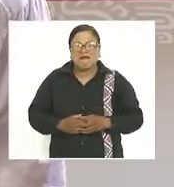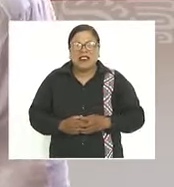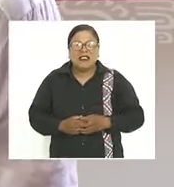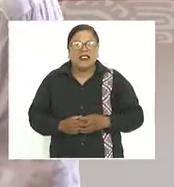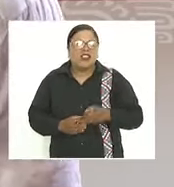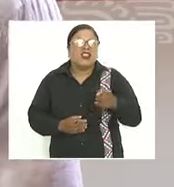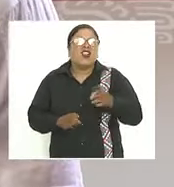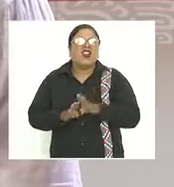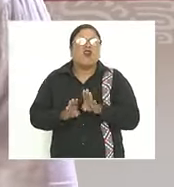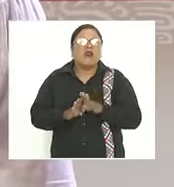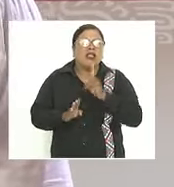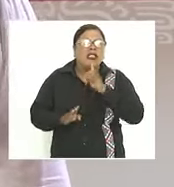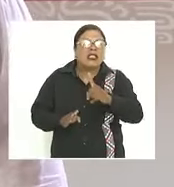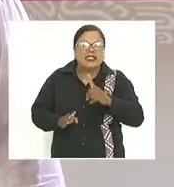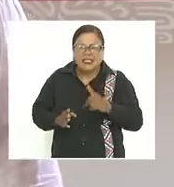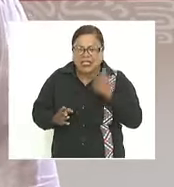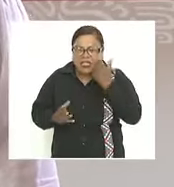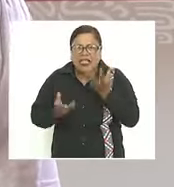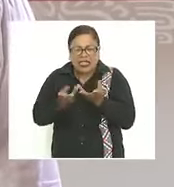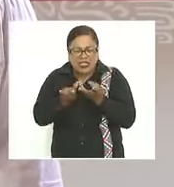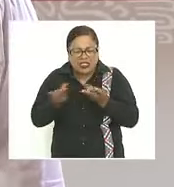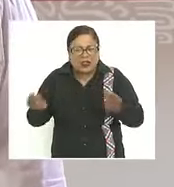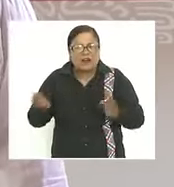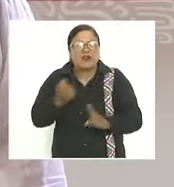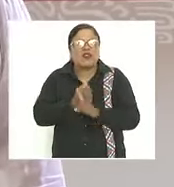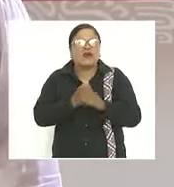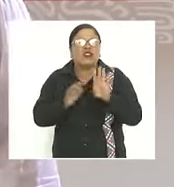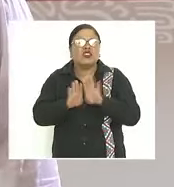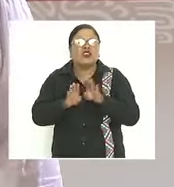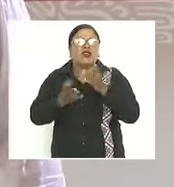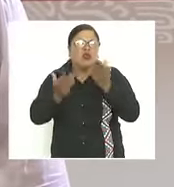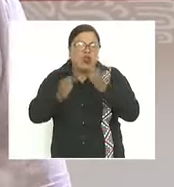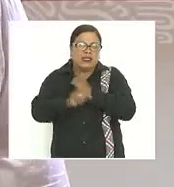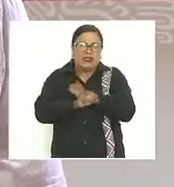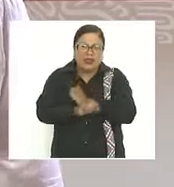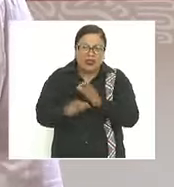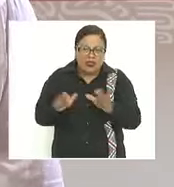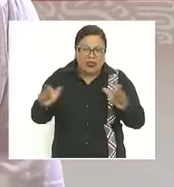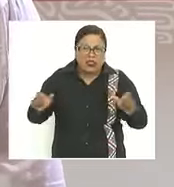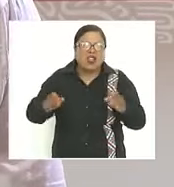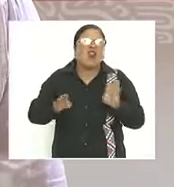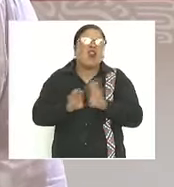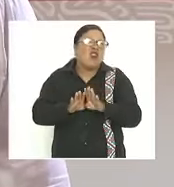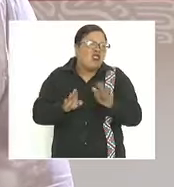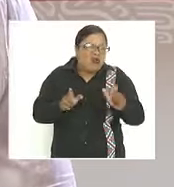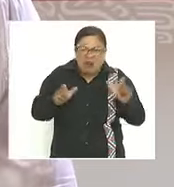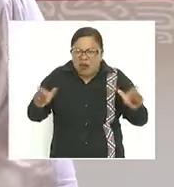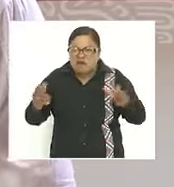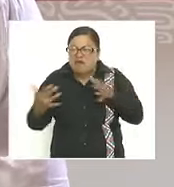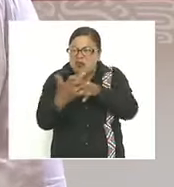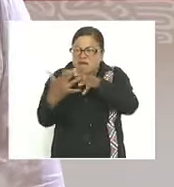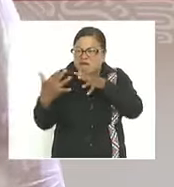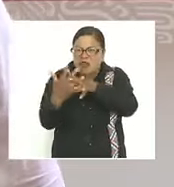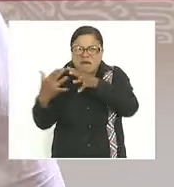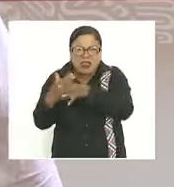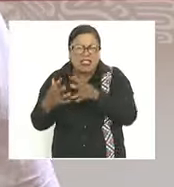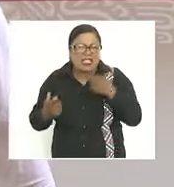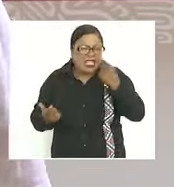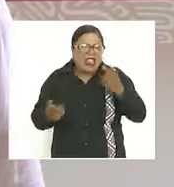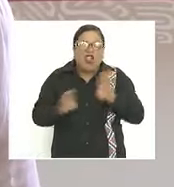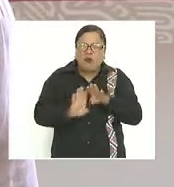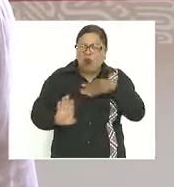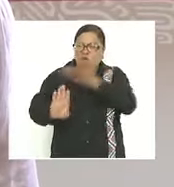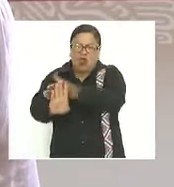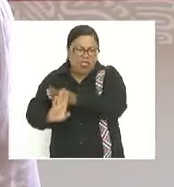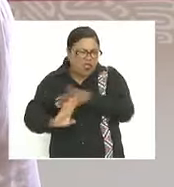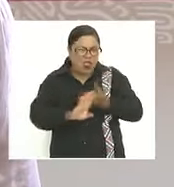apuestan a querer resolver el problema de la inseguridad y de la violencia con el uso de la fuerza quieren enfrentar la violencia con la violencia